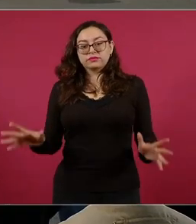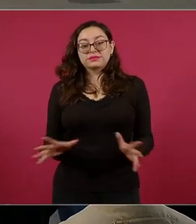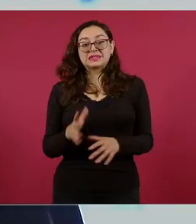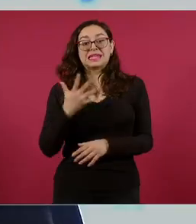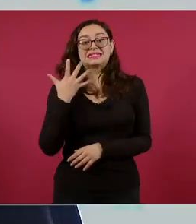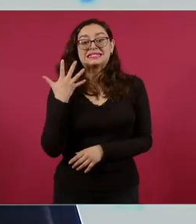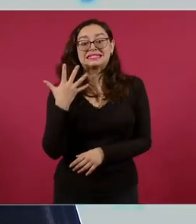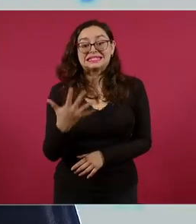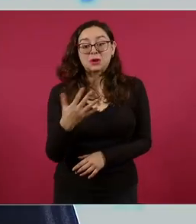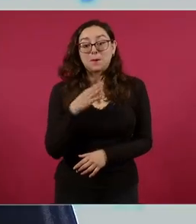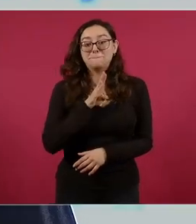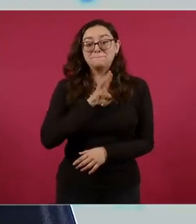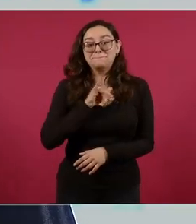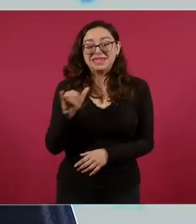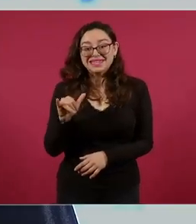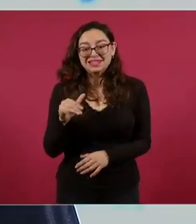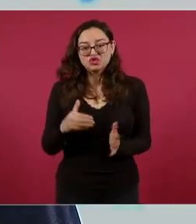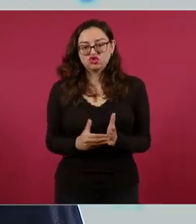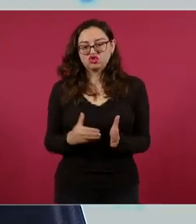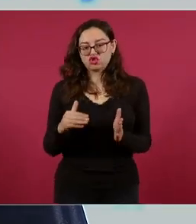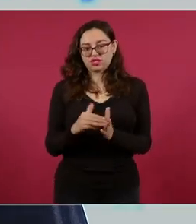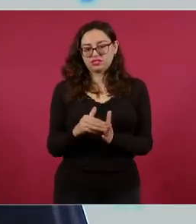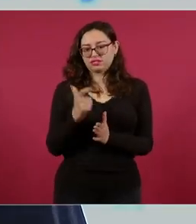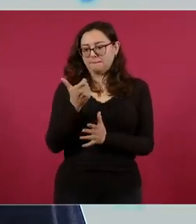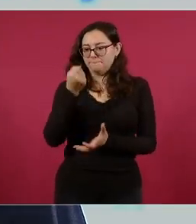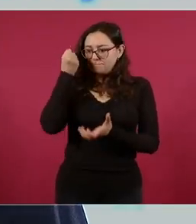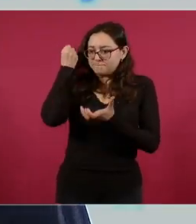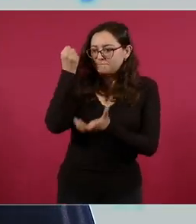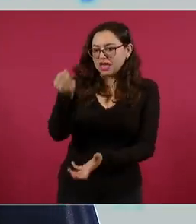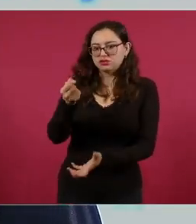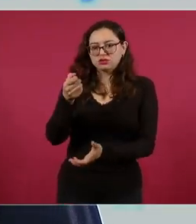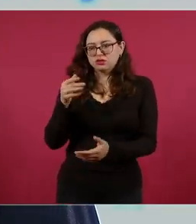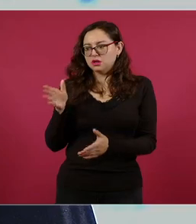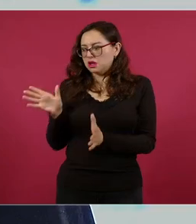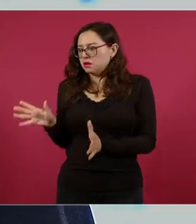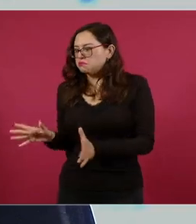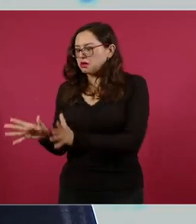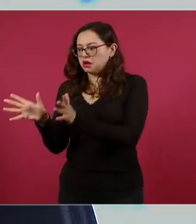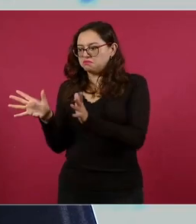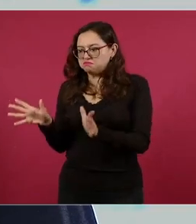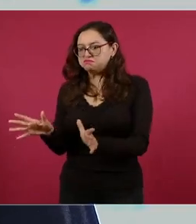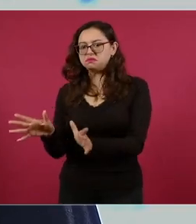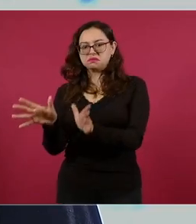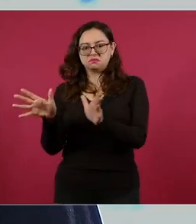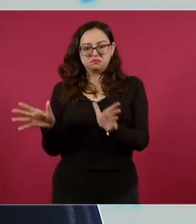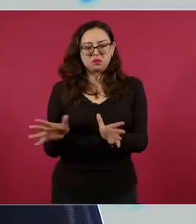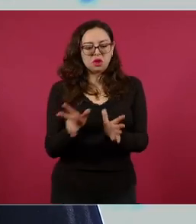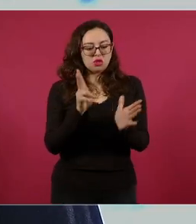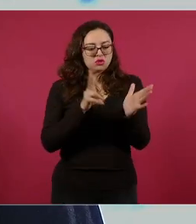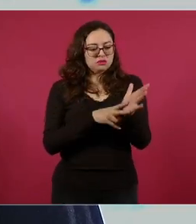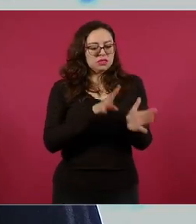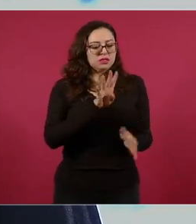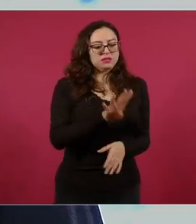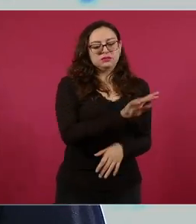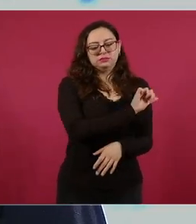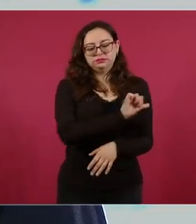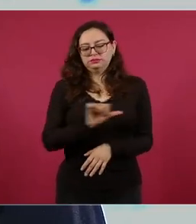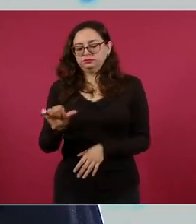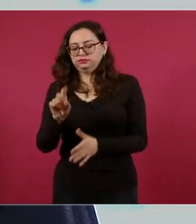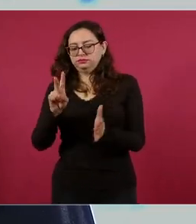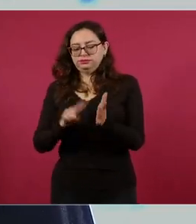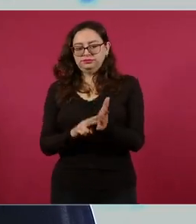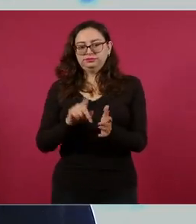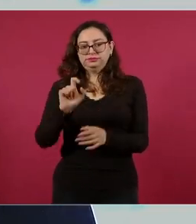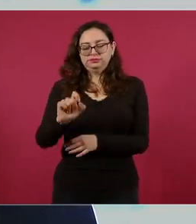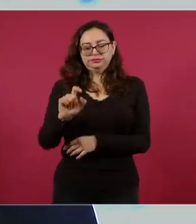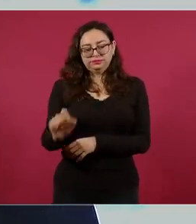billones de pesos en esta administración en el periodo 2019-2024 e